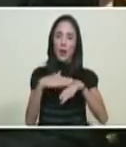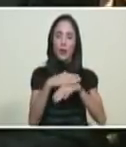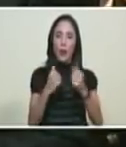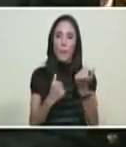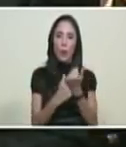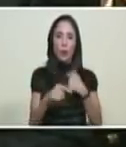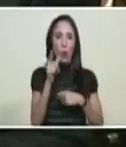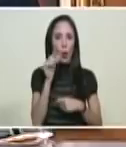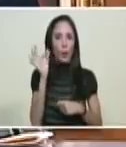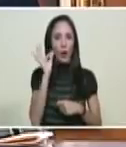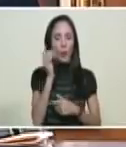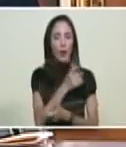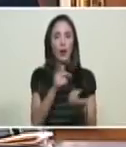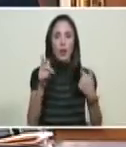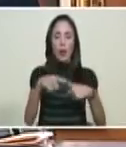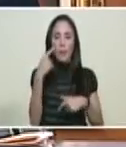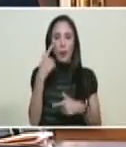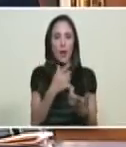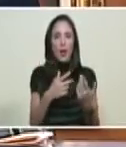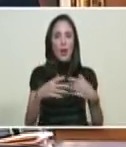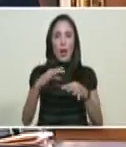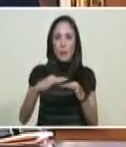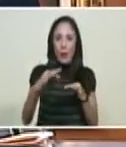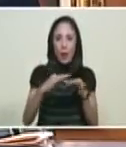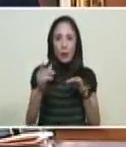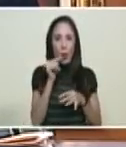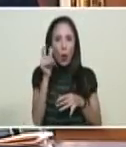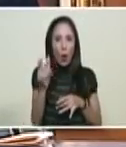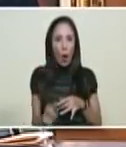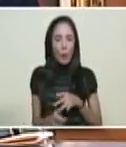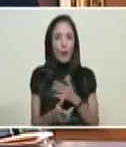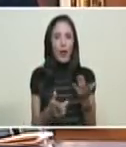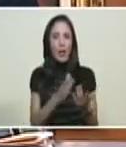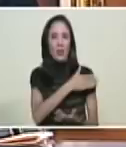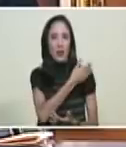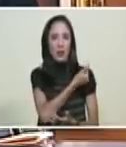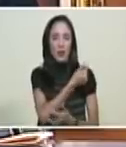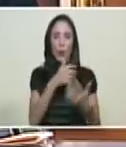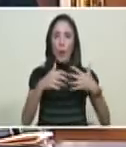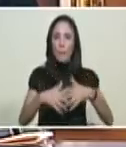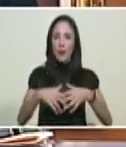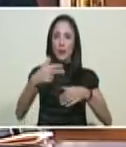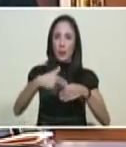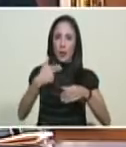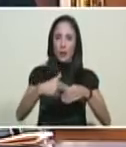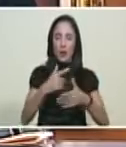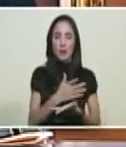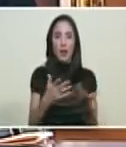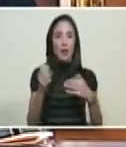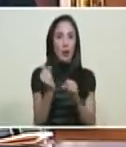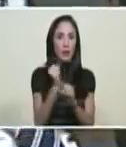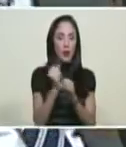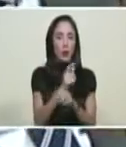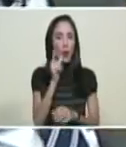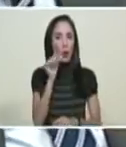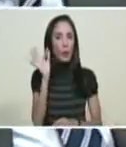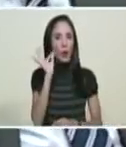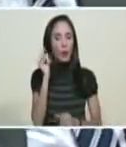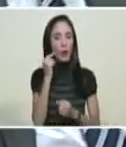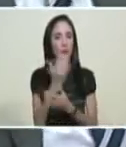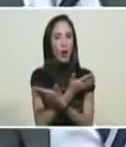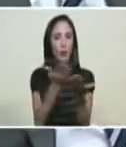ministras, superintendentes del Petro, directivos de PDVSA, trabajadores y trabajadoras